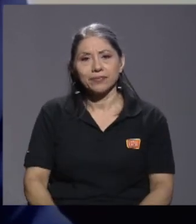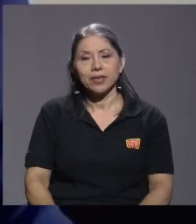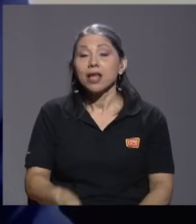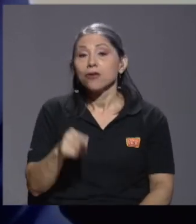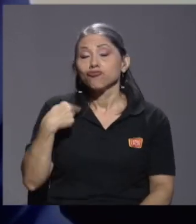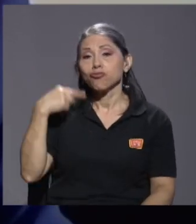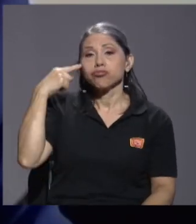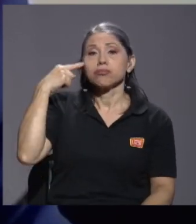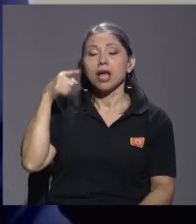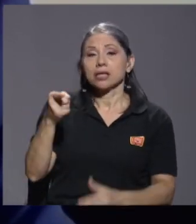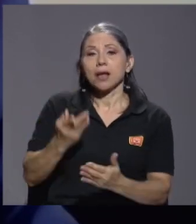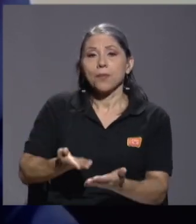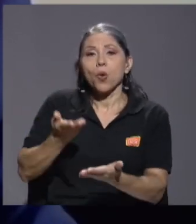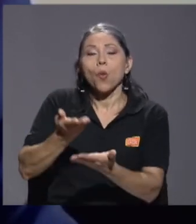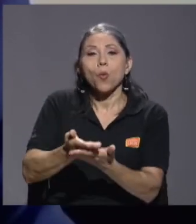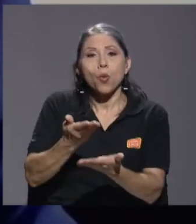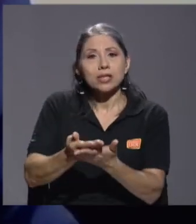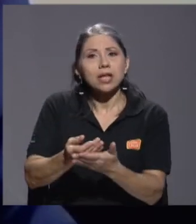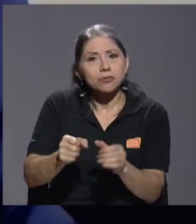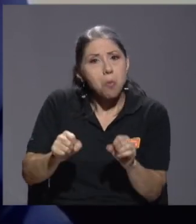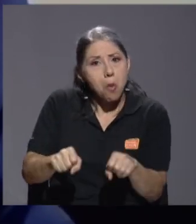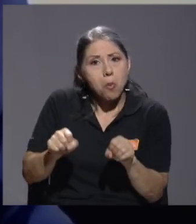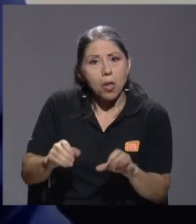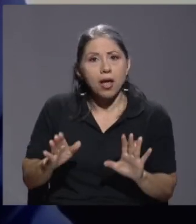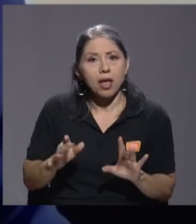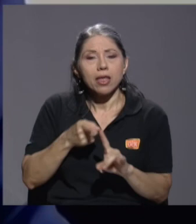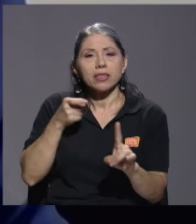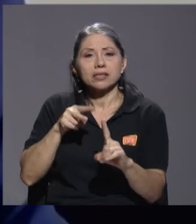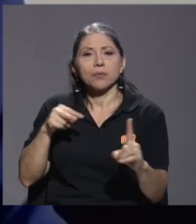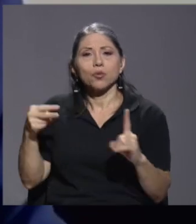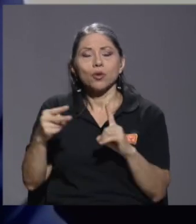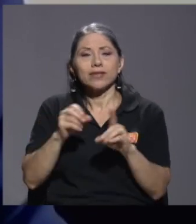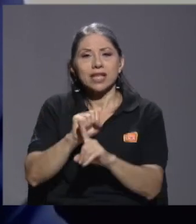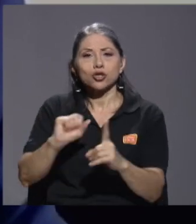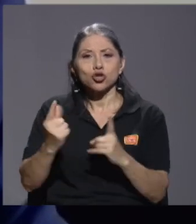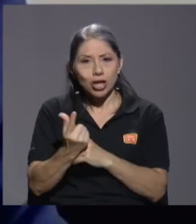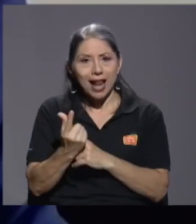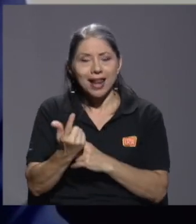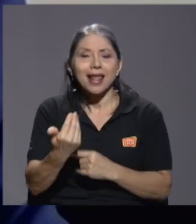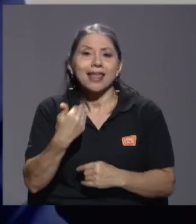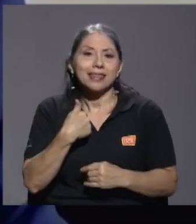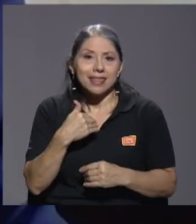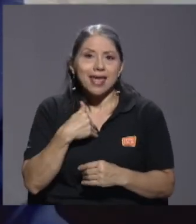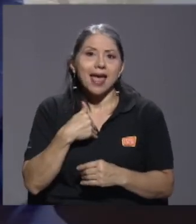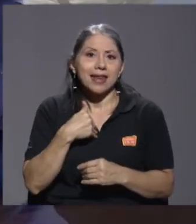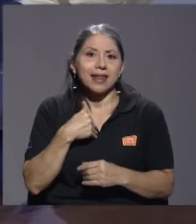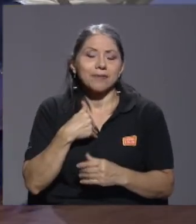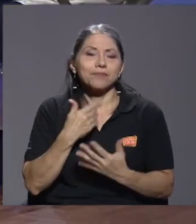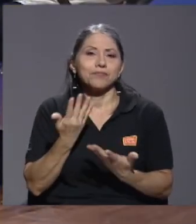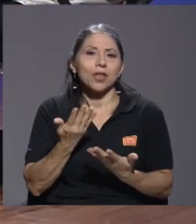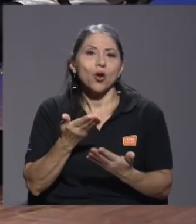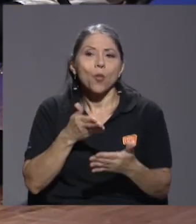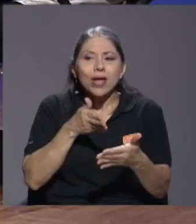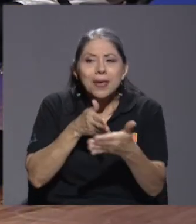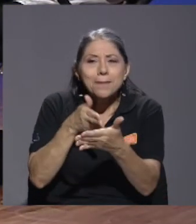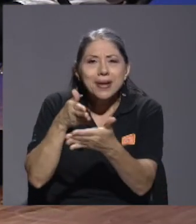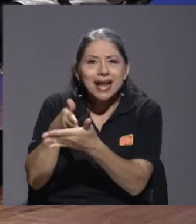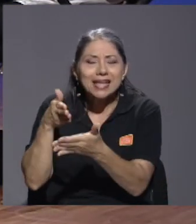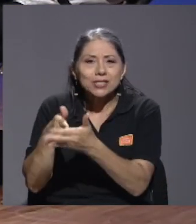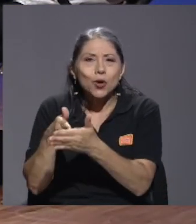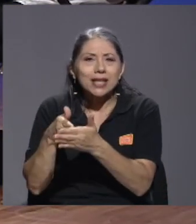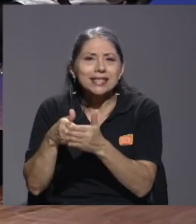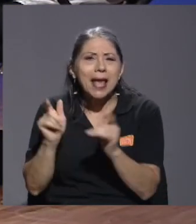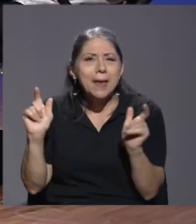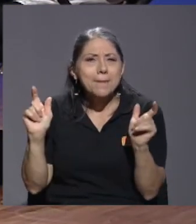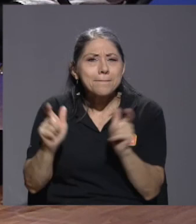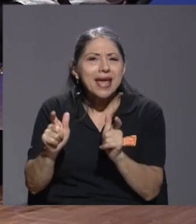considero que es una propuesta bastante potable porque desde el punto de vista social tiene implicaciones que son menos graves para la